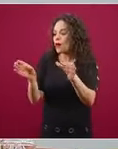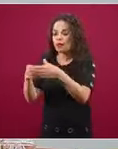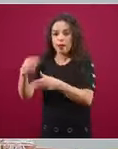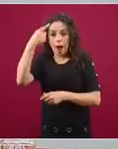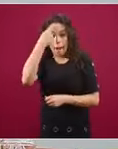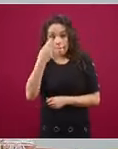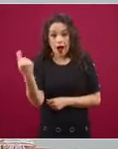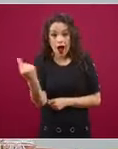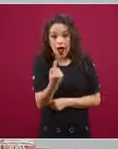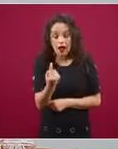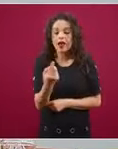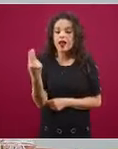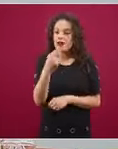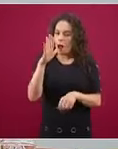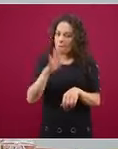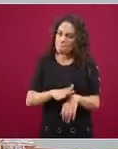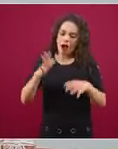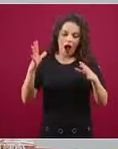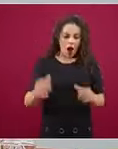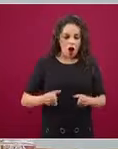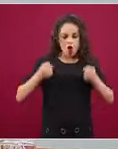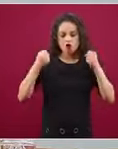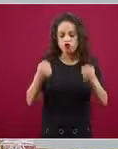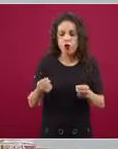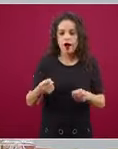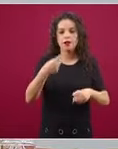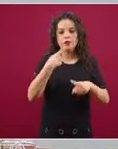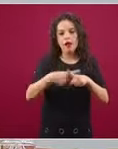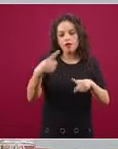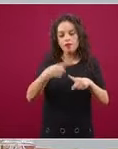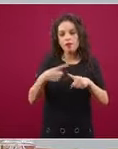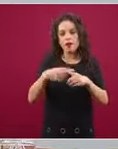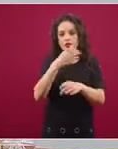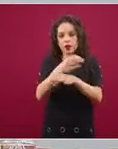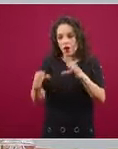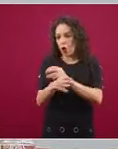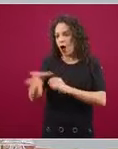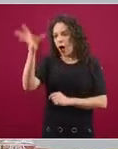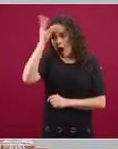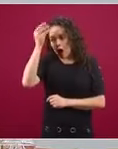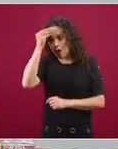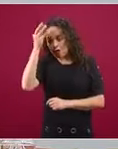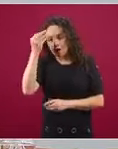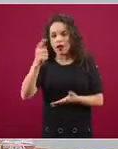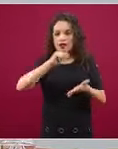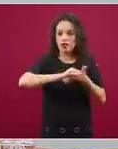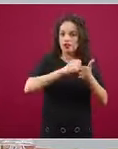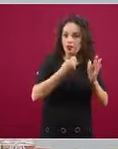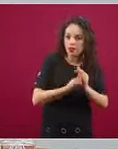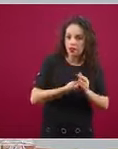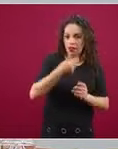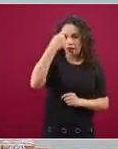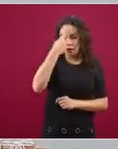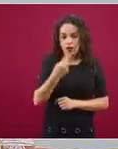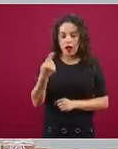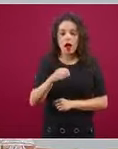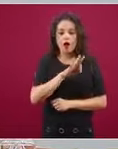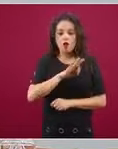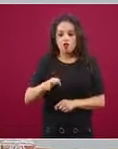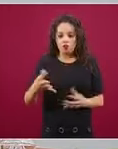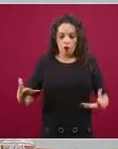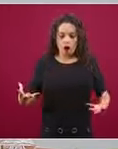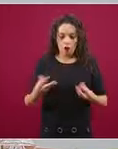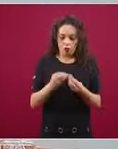más técnicas y habilidades para el trabajo en comunidad, para fortalecer la cohesión social,